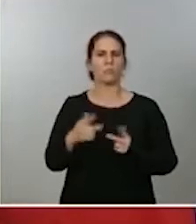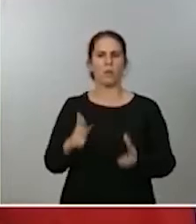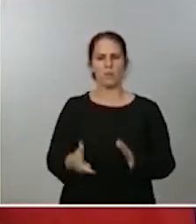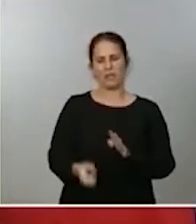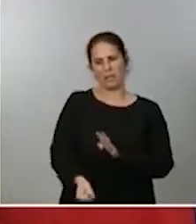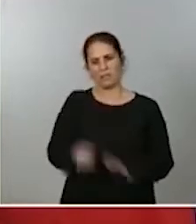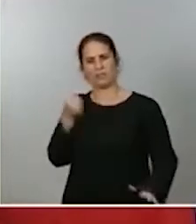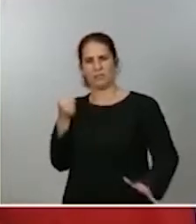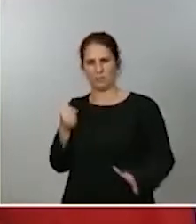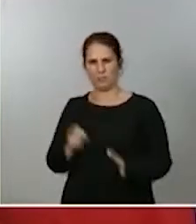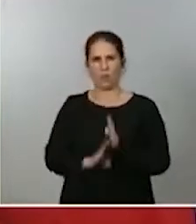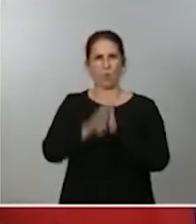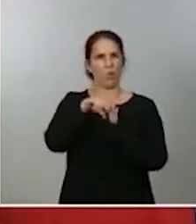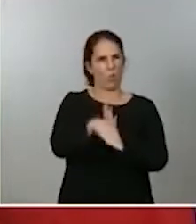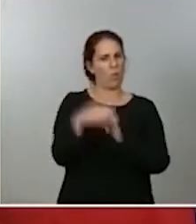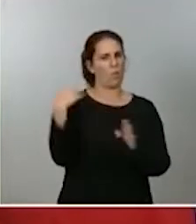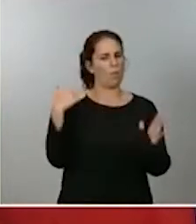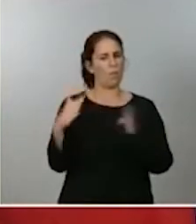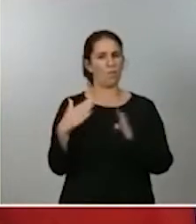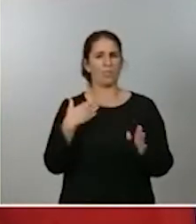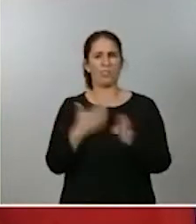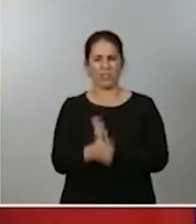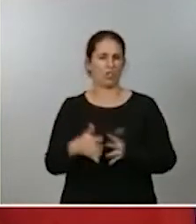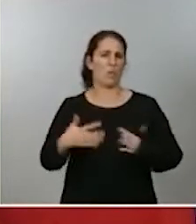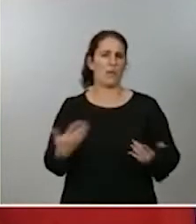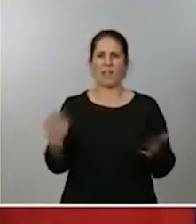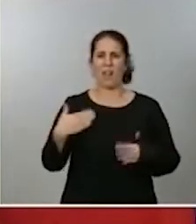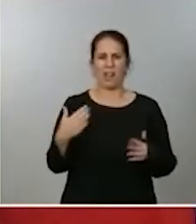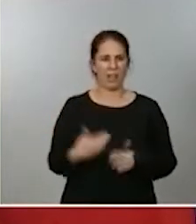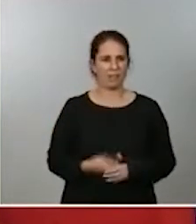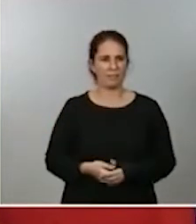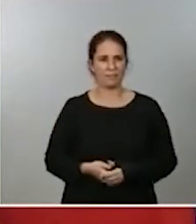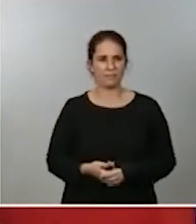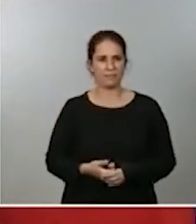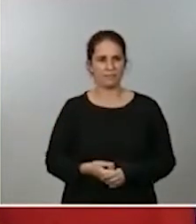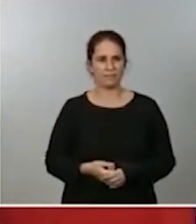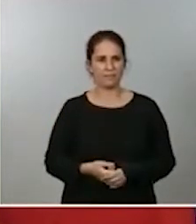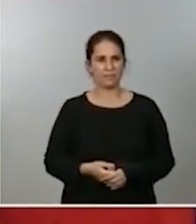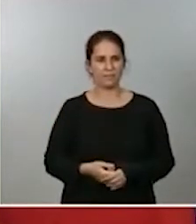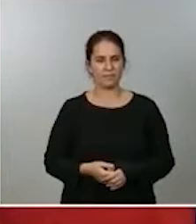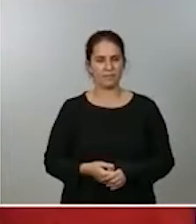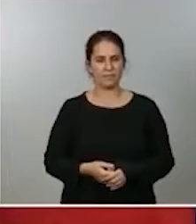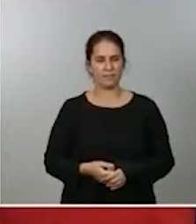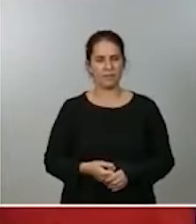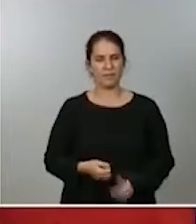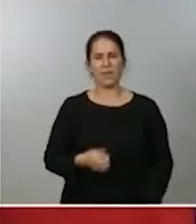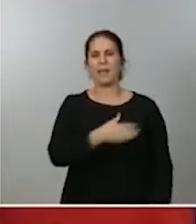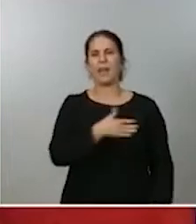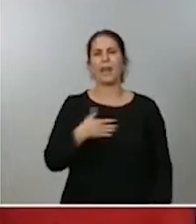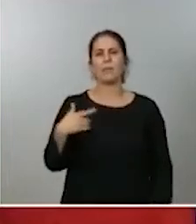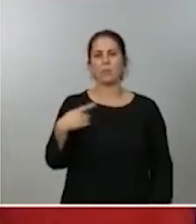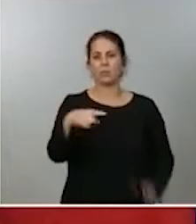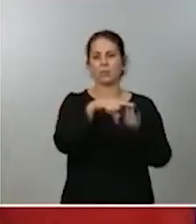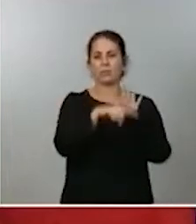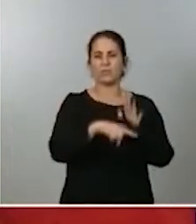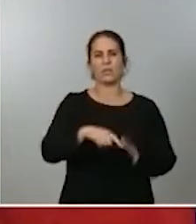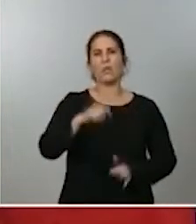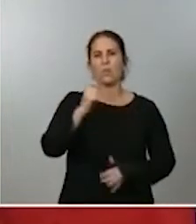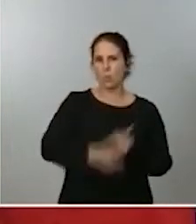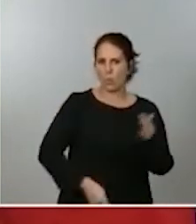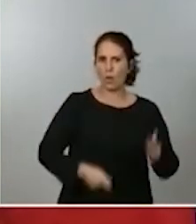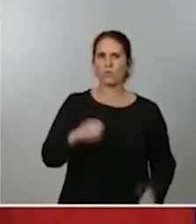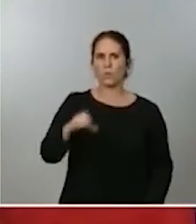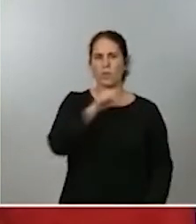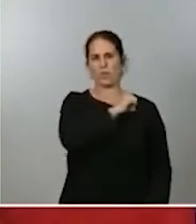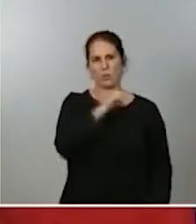por tanto de lo que se trata y lo que y lo que estamos acompañando es que las medidas sean contundentes por parte de las comunidades autónomas que no